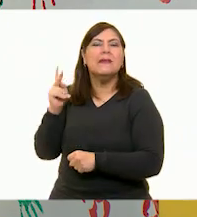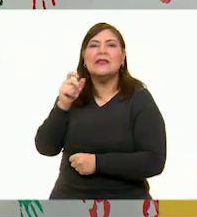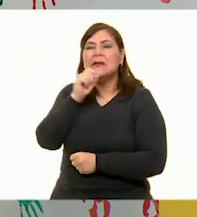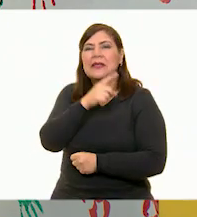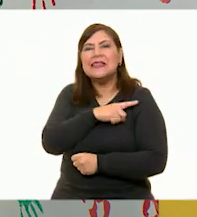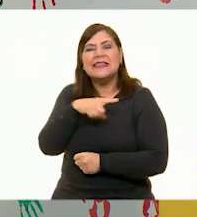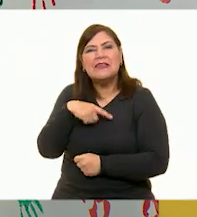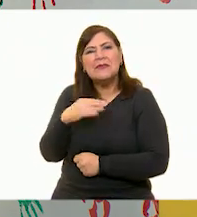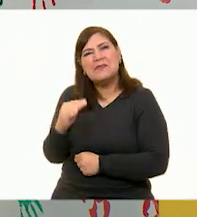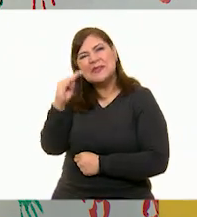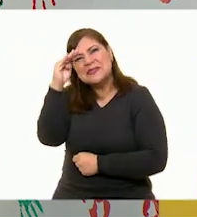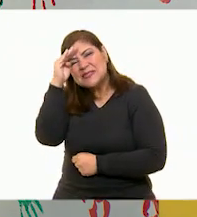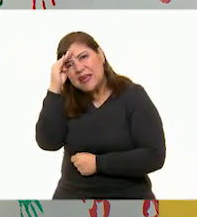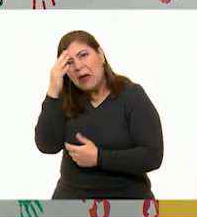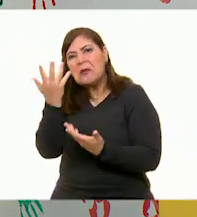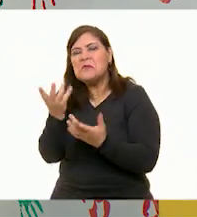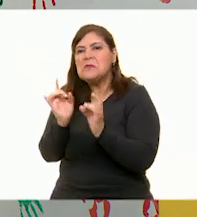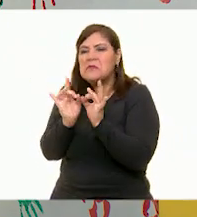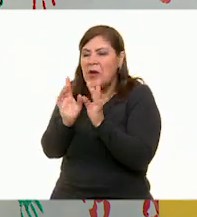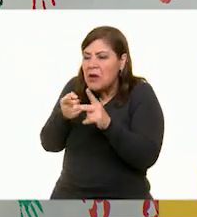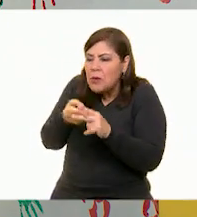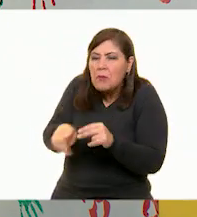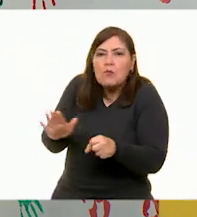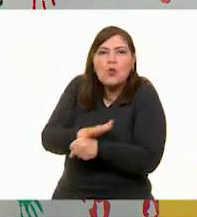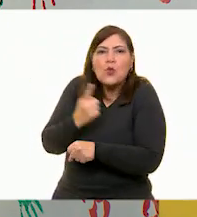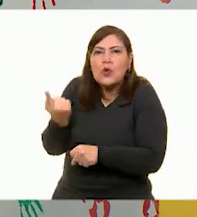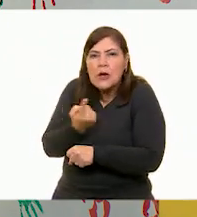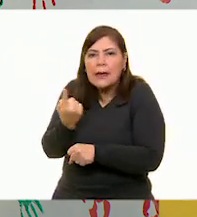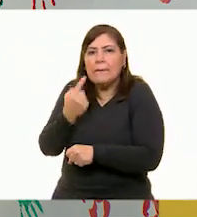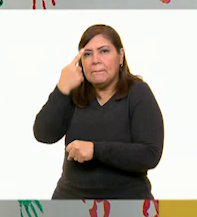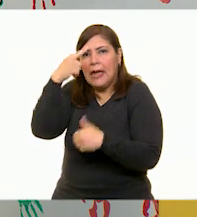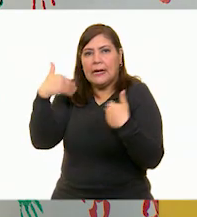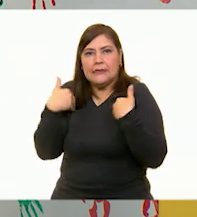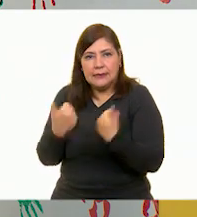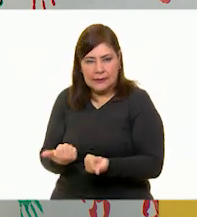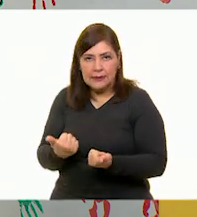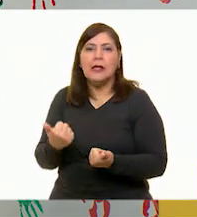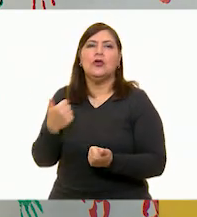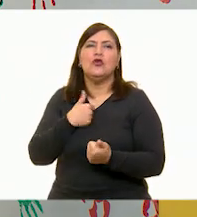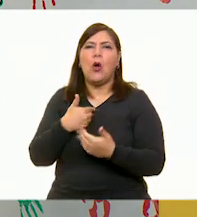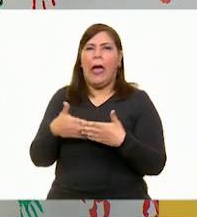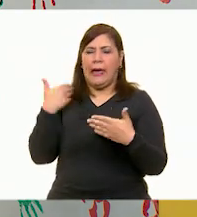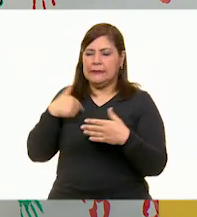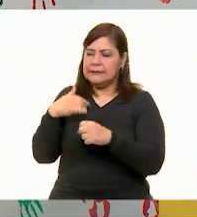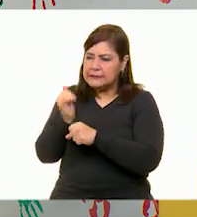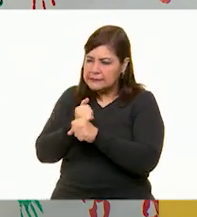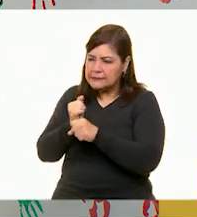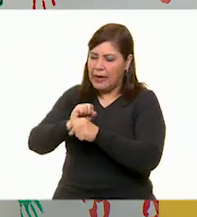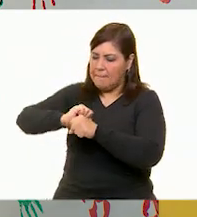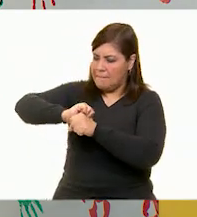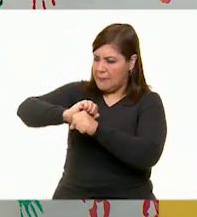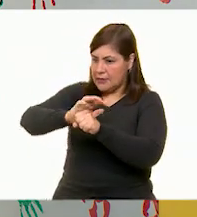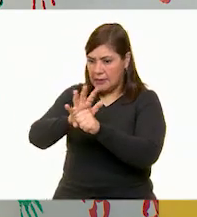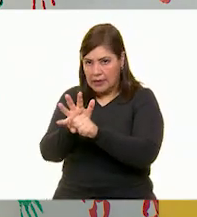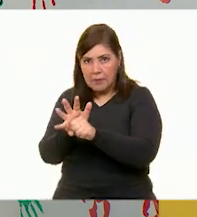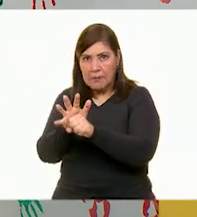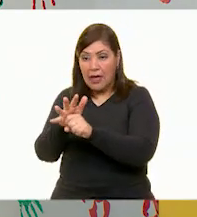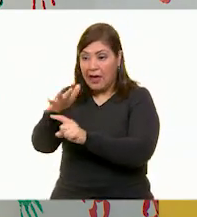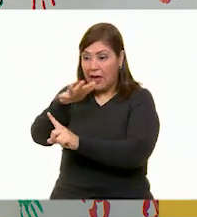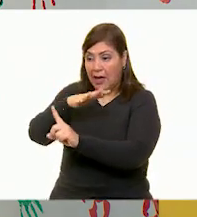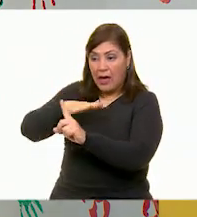las cosas para comprenderlas. Y pues les quiero contar que he estado investigando y la pandemia y el medio ambiente están